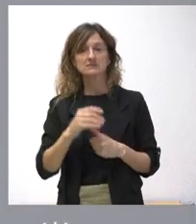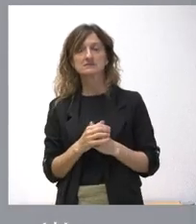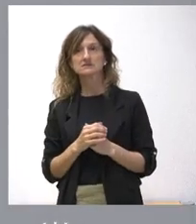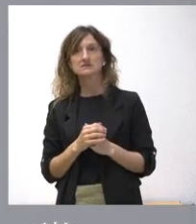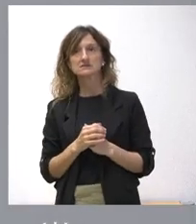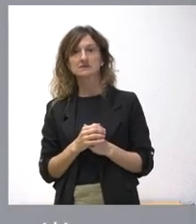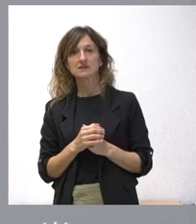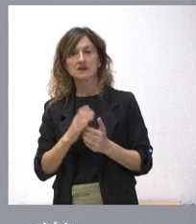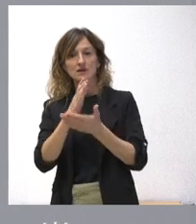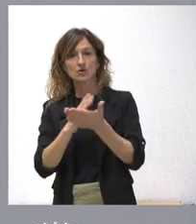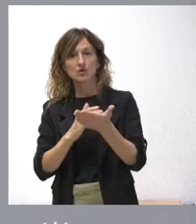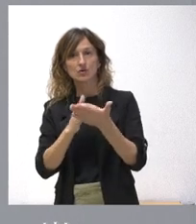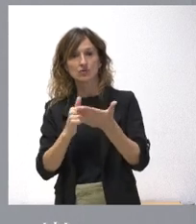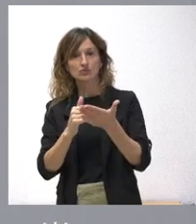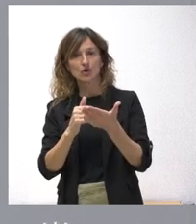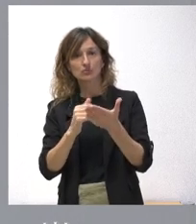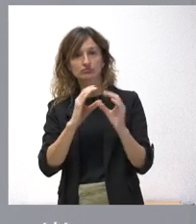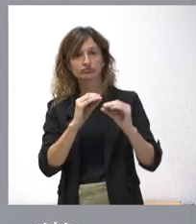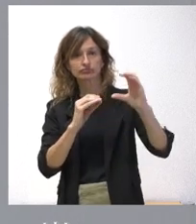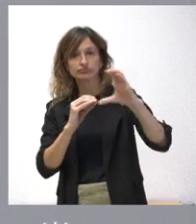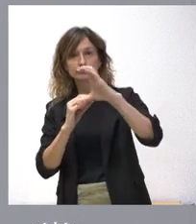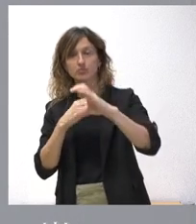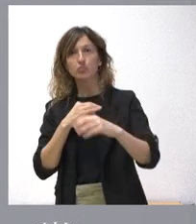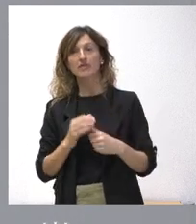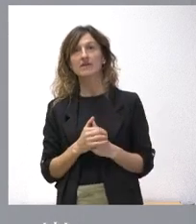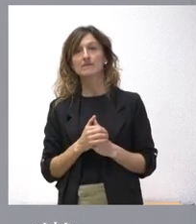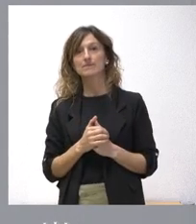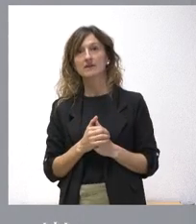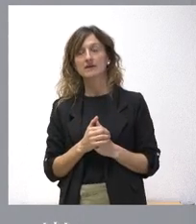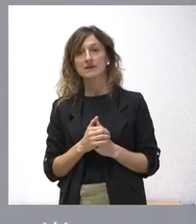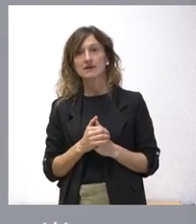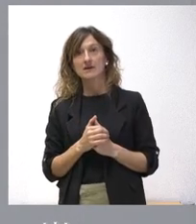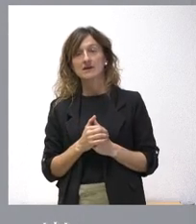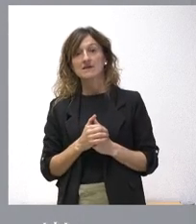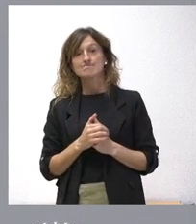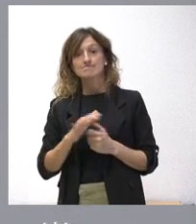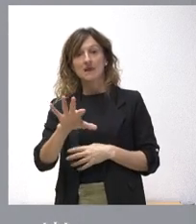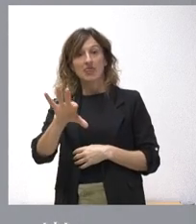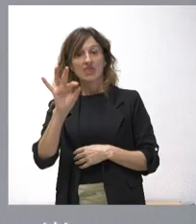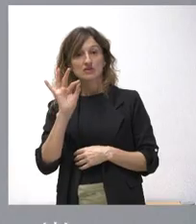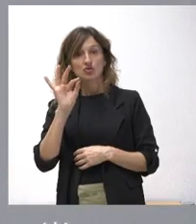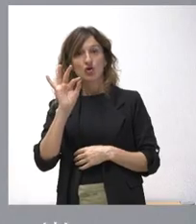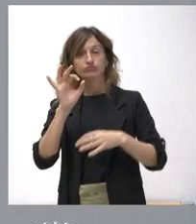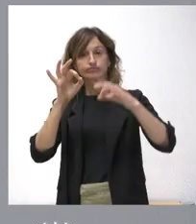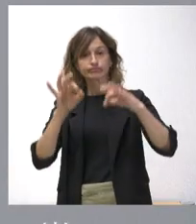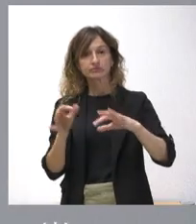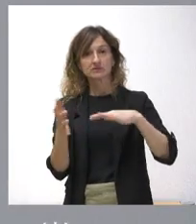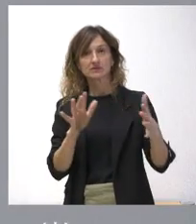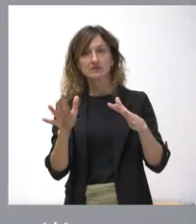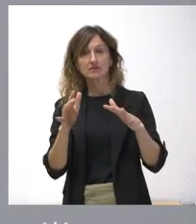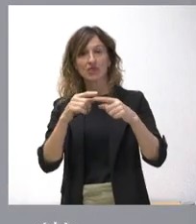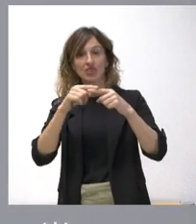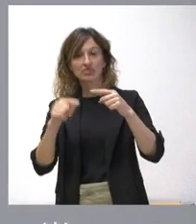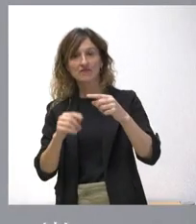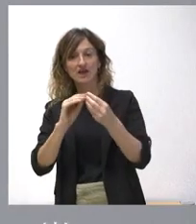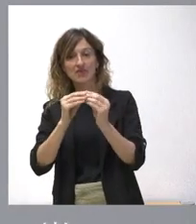conjunto de las comunidades autónomas, y, por tanto, a pesar de esta indefinición, hemos decidido fijar, sí, un dato de estimación de déficit para elaborar